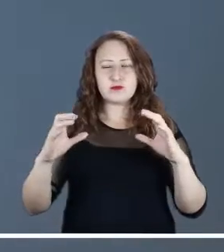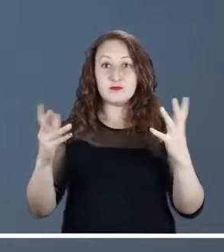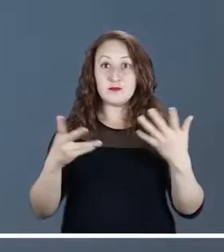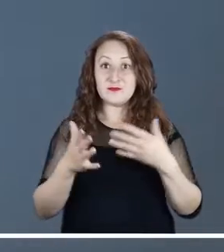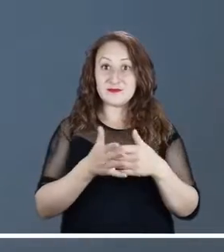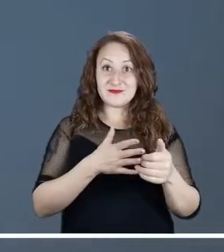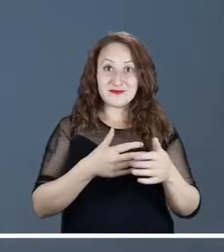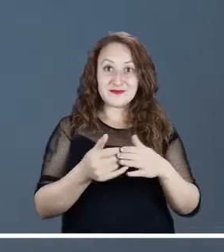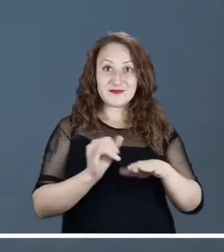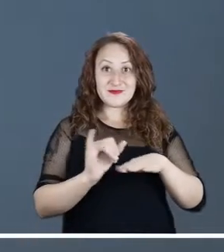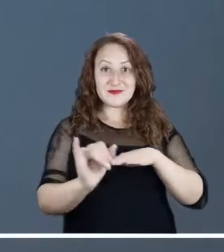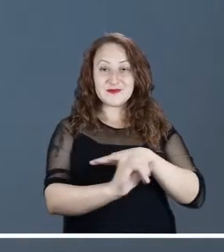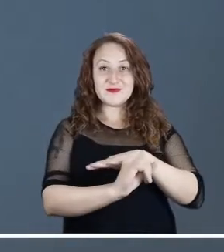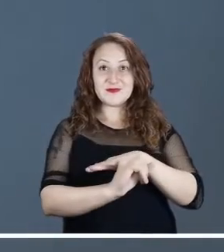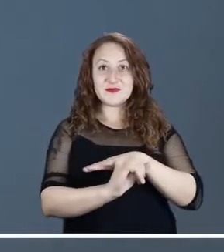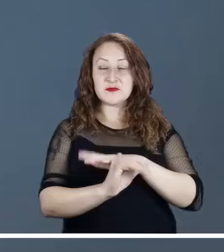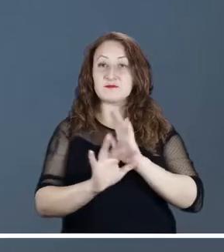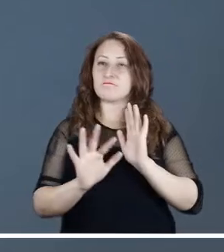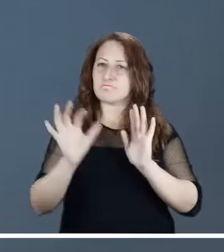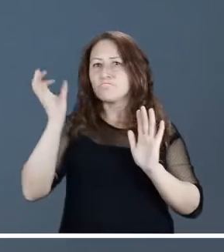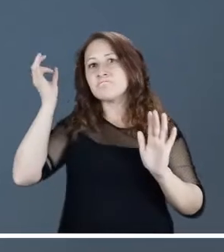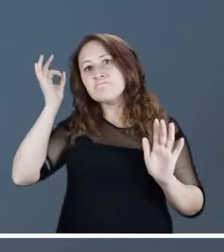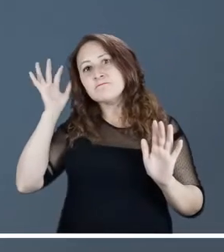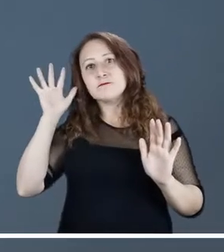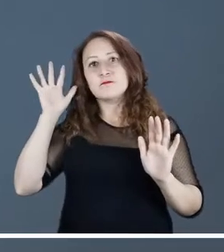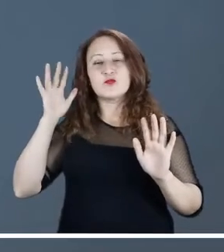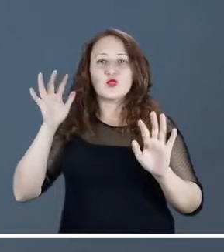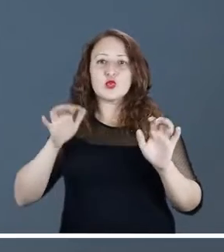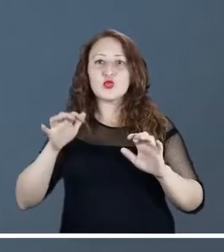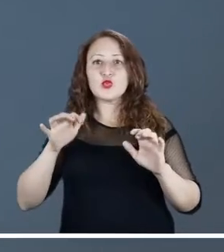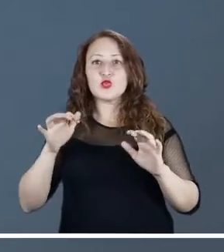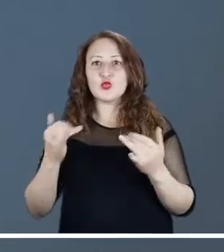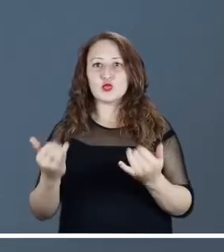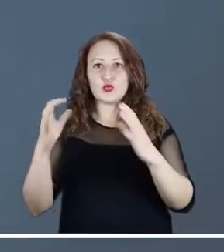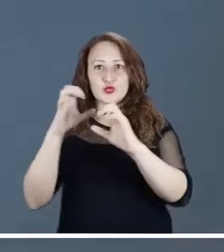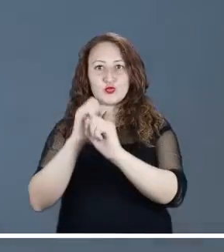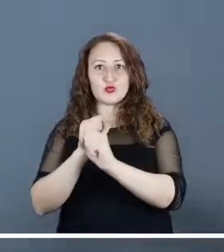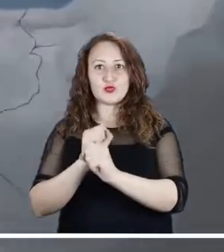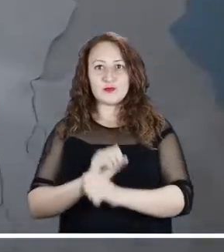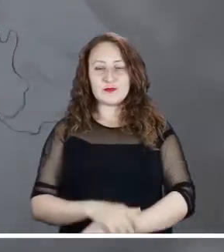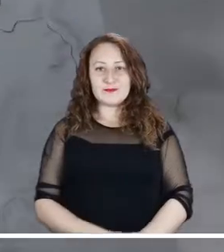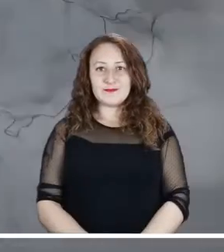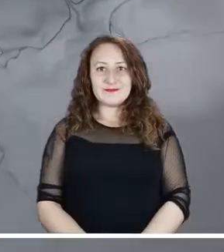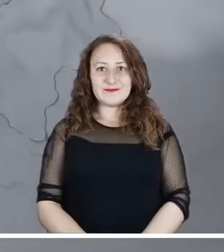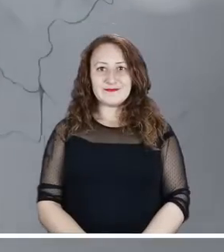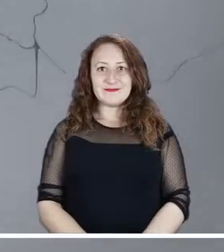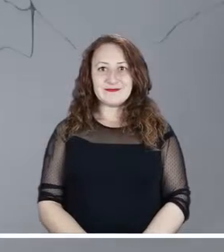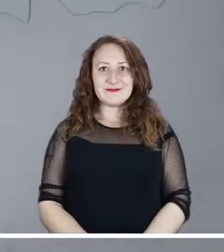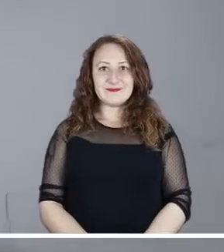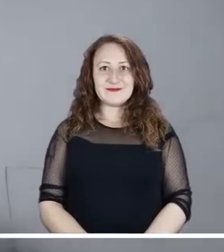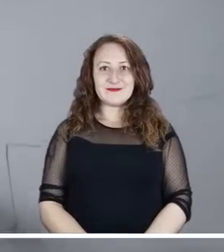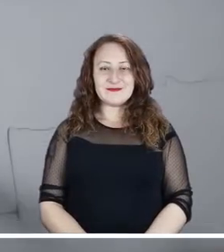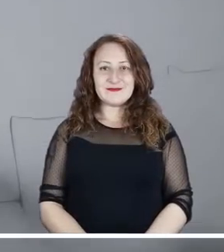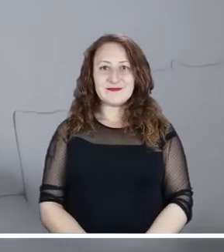Nubosidad variable promete el archipiélago de San Andrés y Providencia, por lo que no se descartan algunas lluvias ligeras durante la noche.